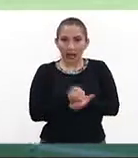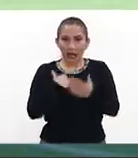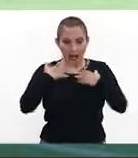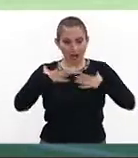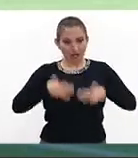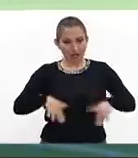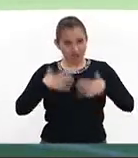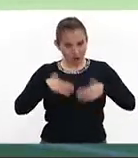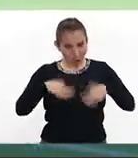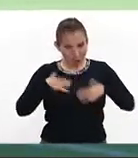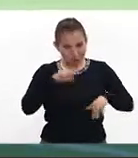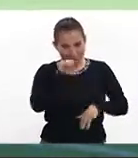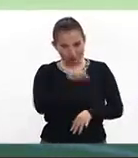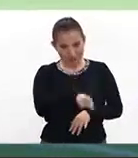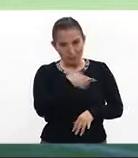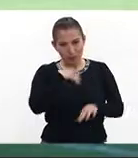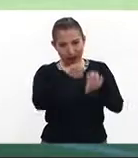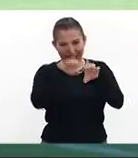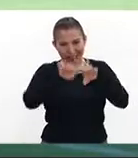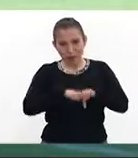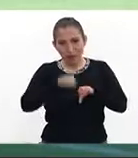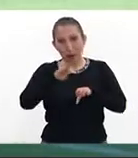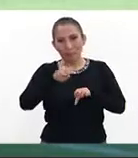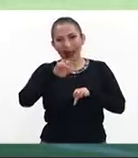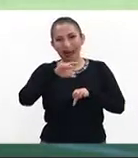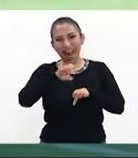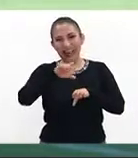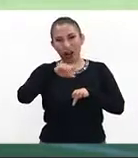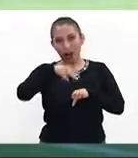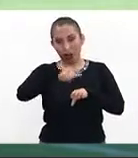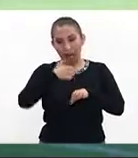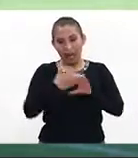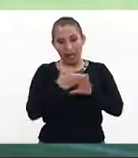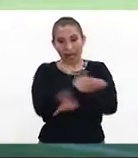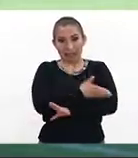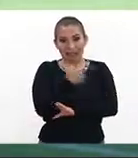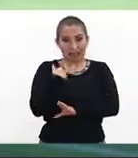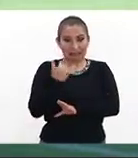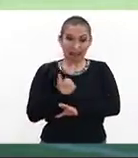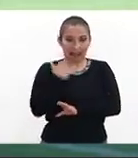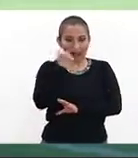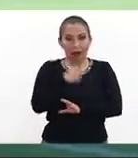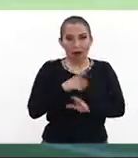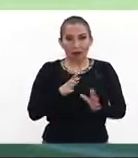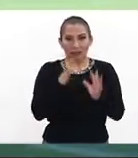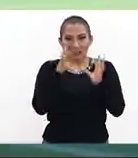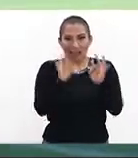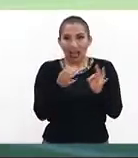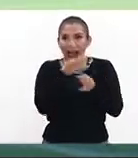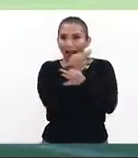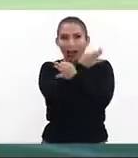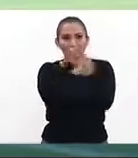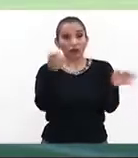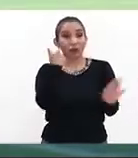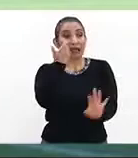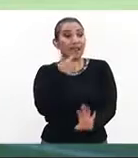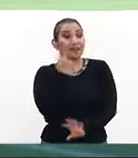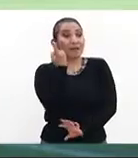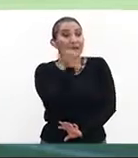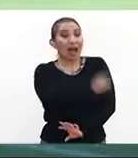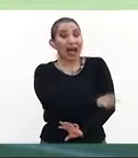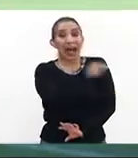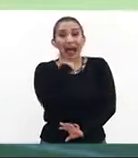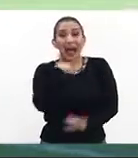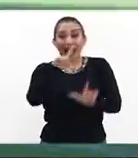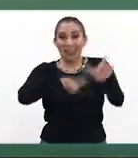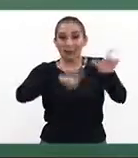ropa del equipo del Barcelona, se adelanta al anuncio oficial, quiere demandar incluso Liverpool,